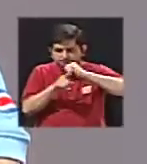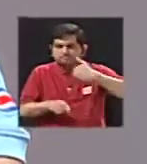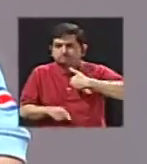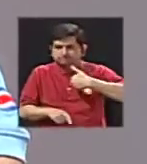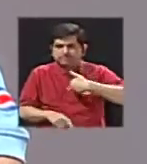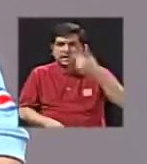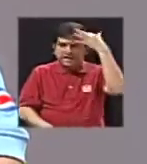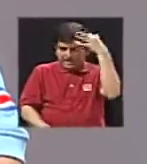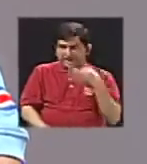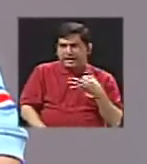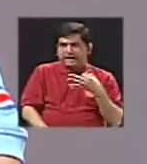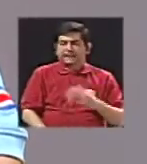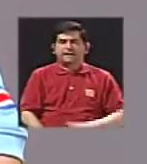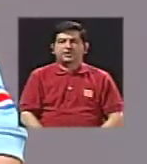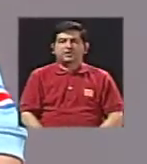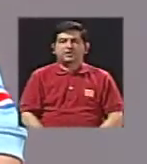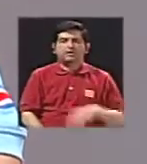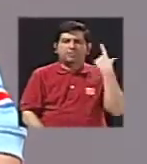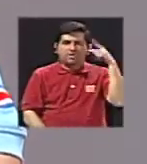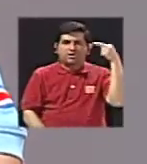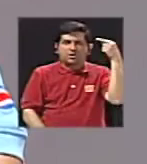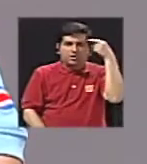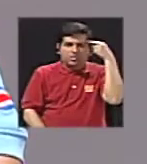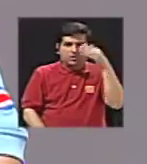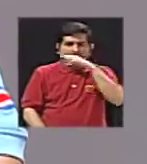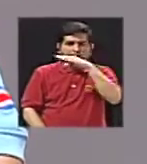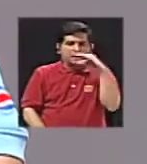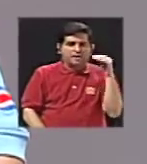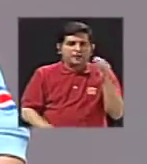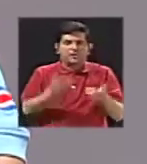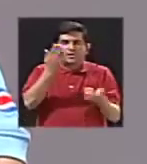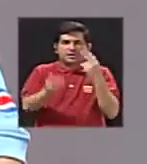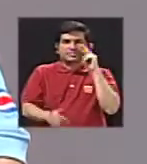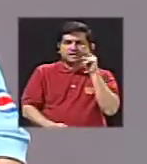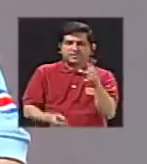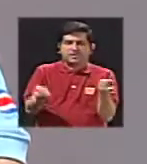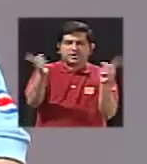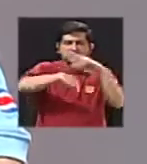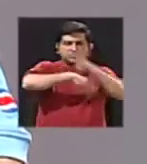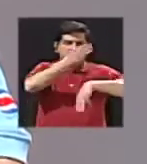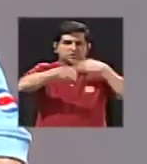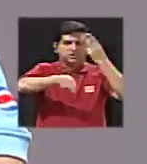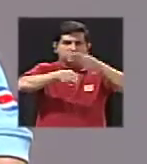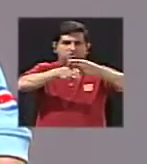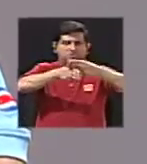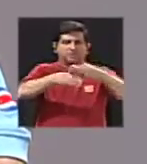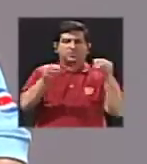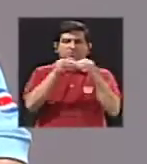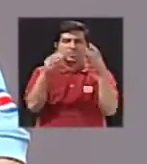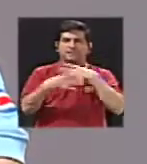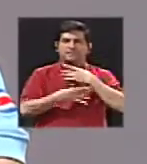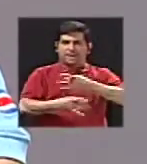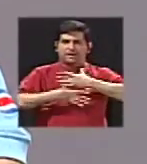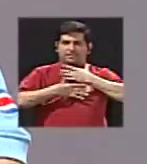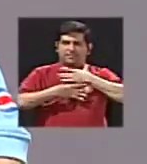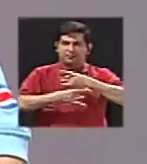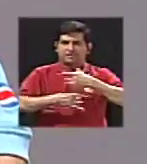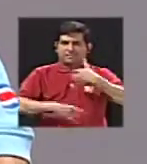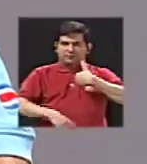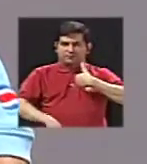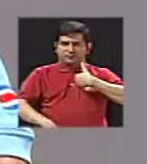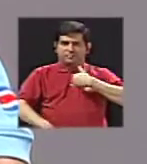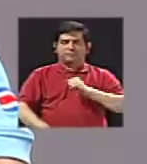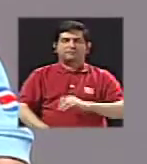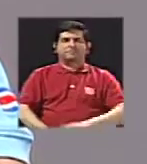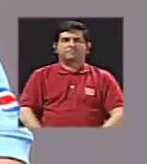que pues con los gobiernos y un poco ver lo que ha pasado en el mundo, hay más interés y